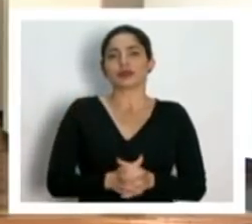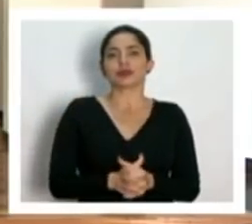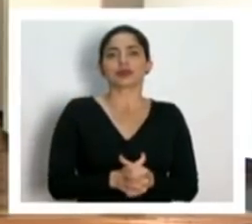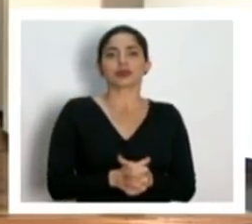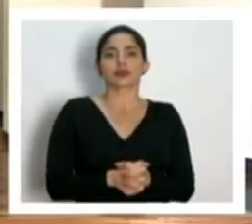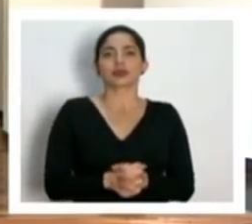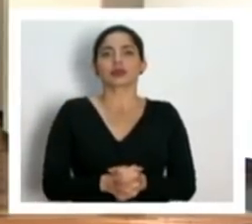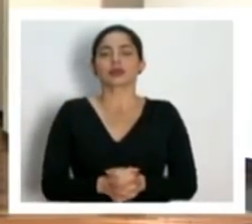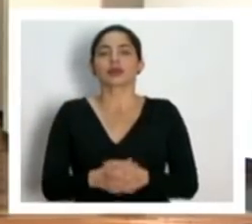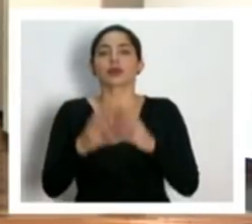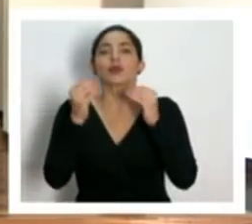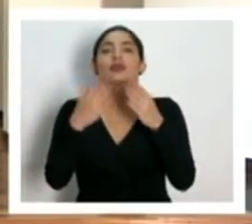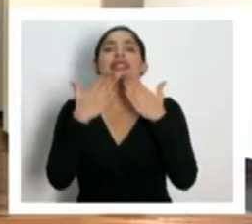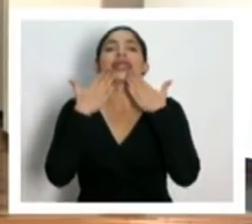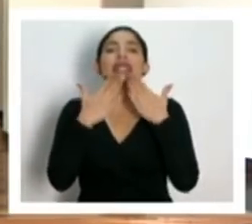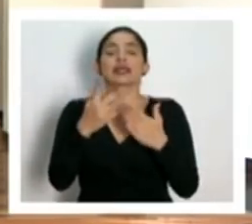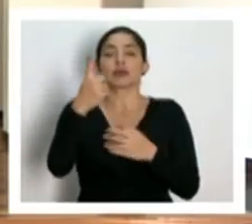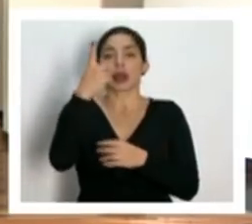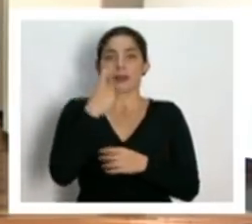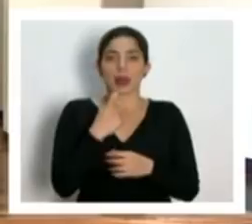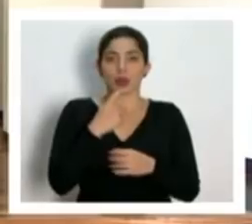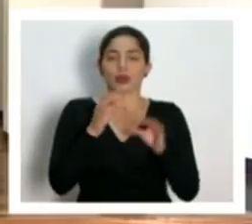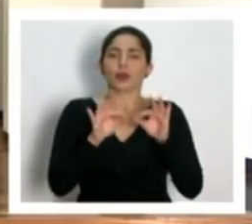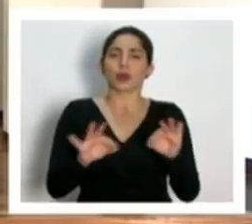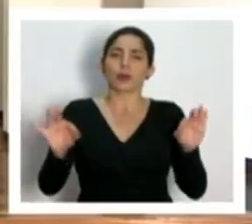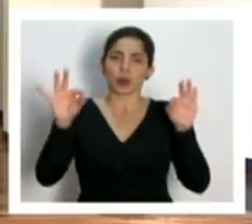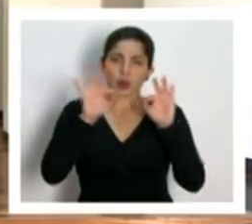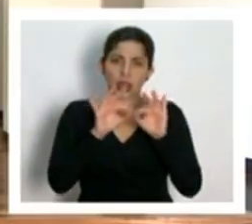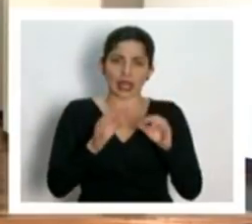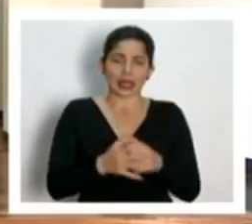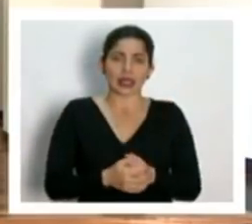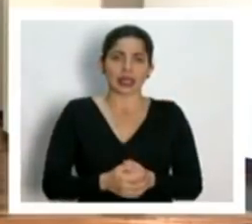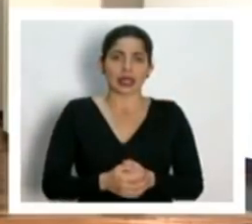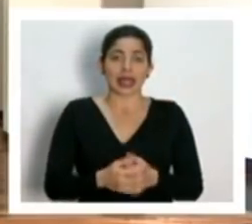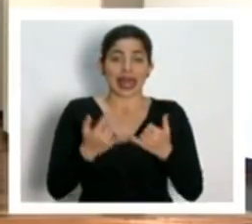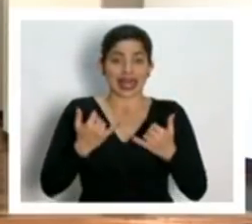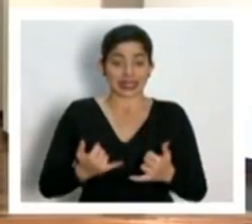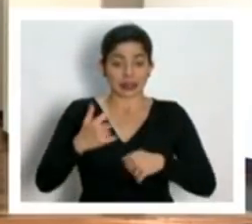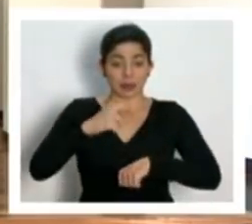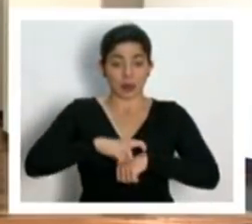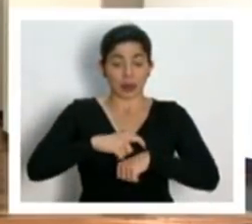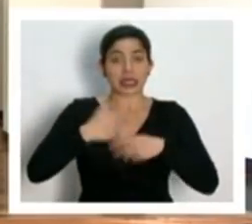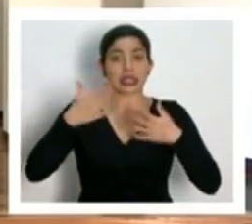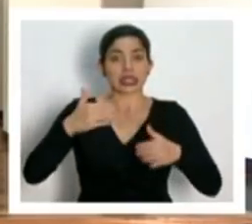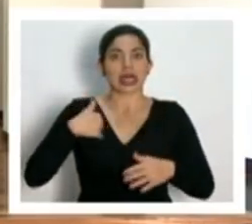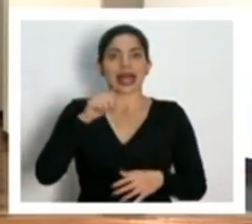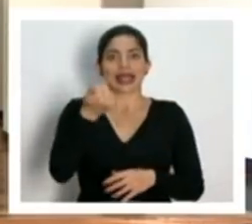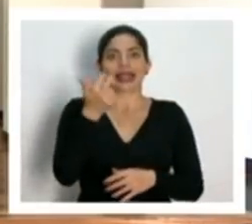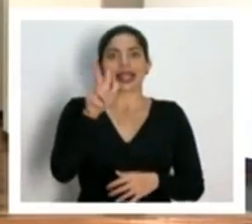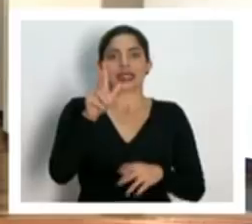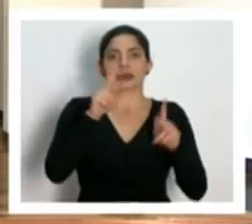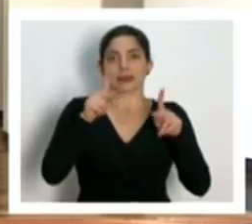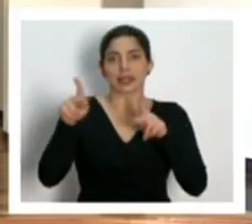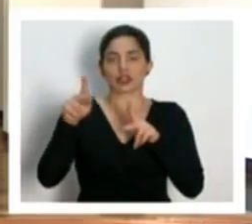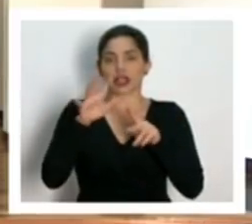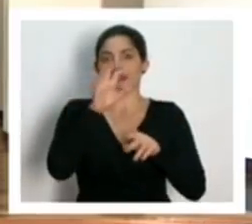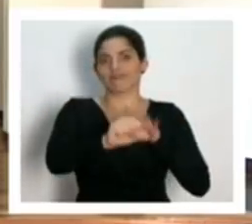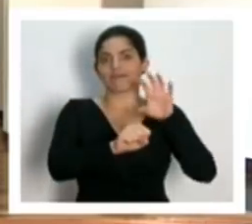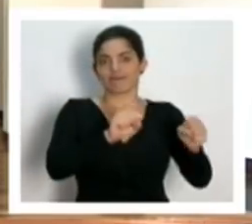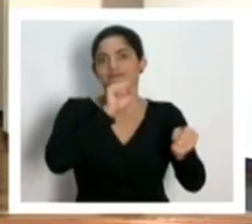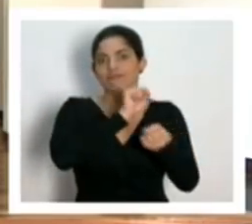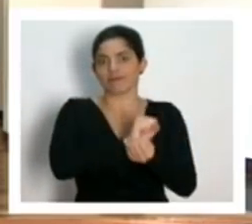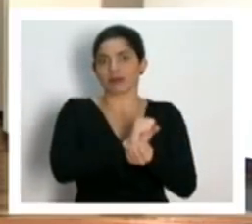Muchas gracias por la pregunta. Muy importante. A este momento ya llevamos 13 personas aprendidas por